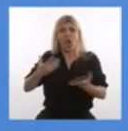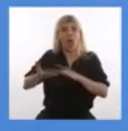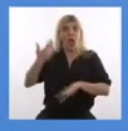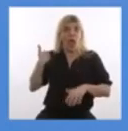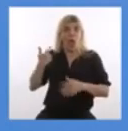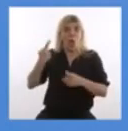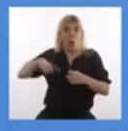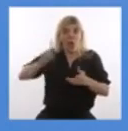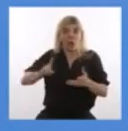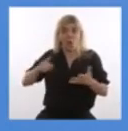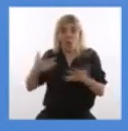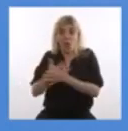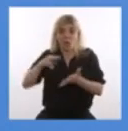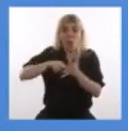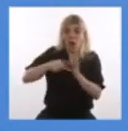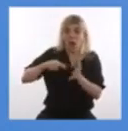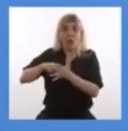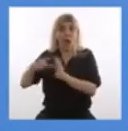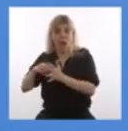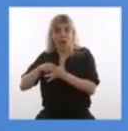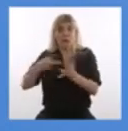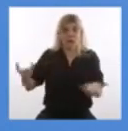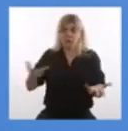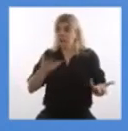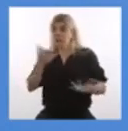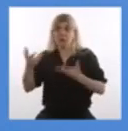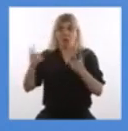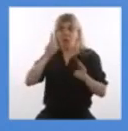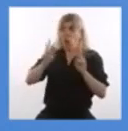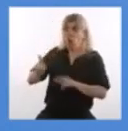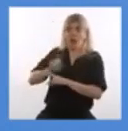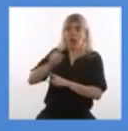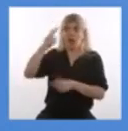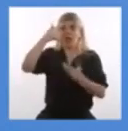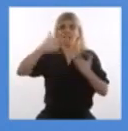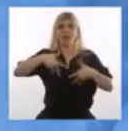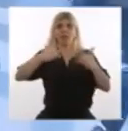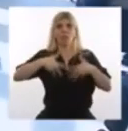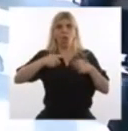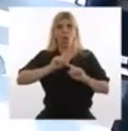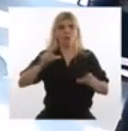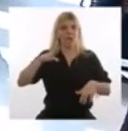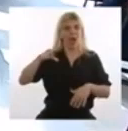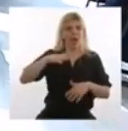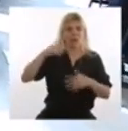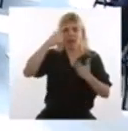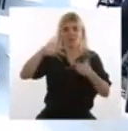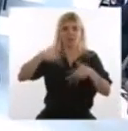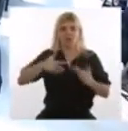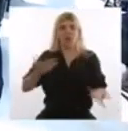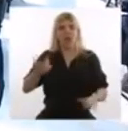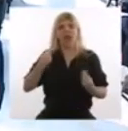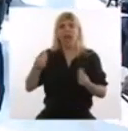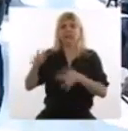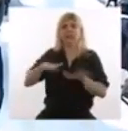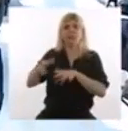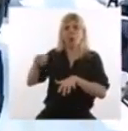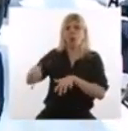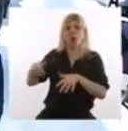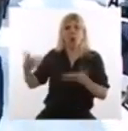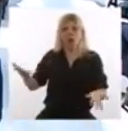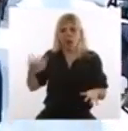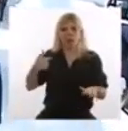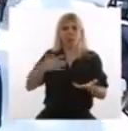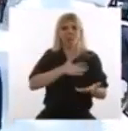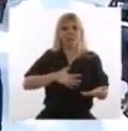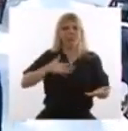los problemas nos hace perder de vista la reflexión sobre aquello que estamos haciendo. Y